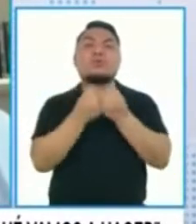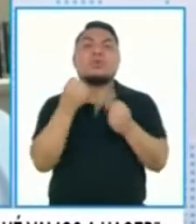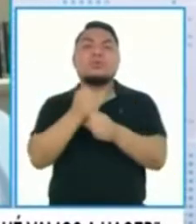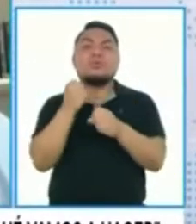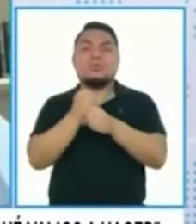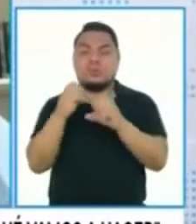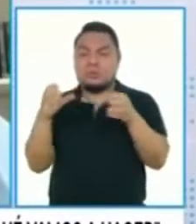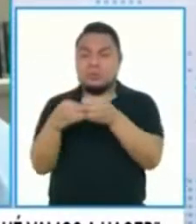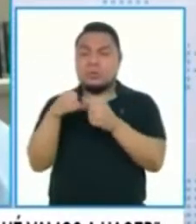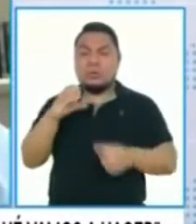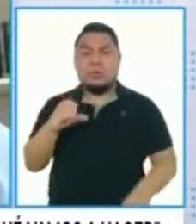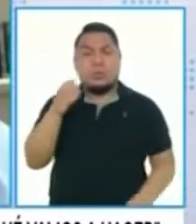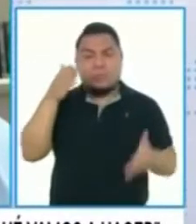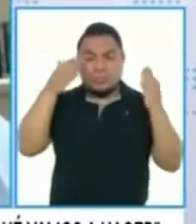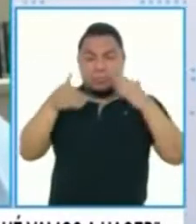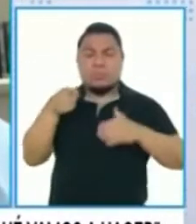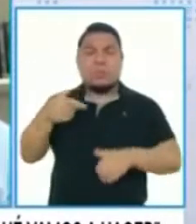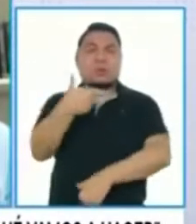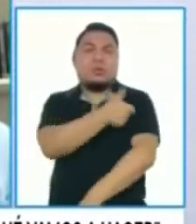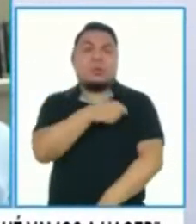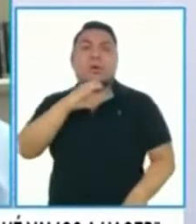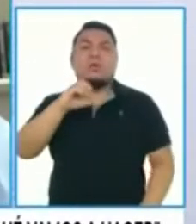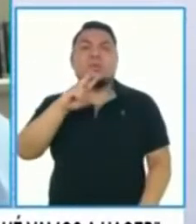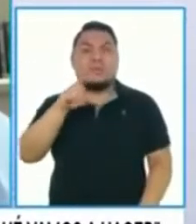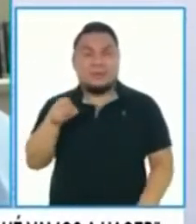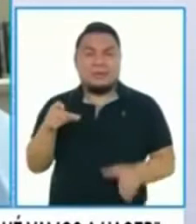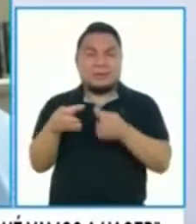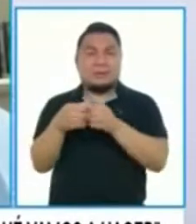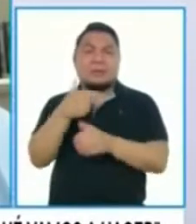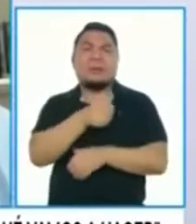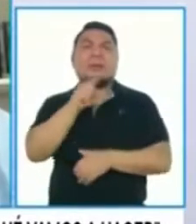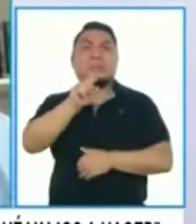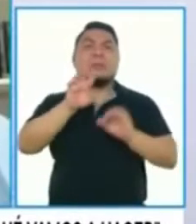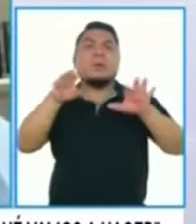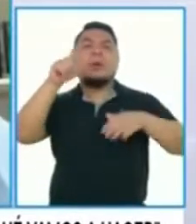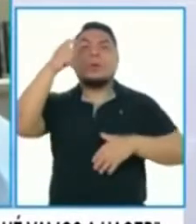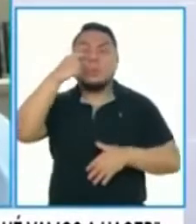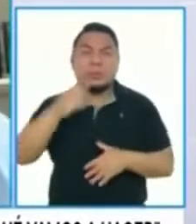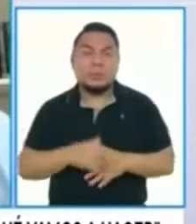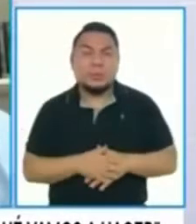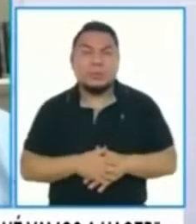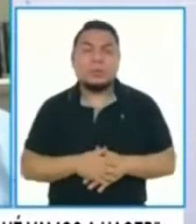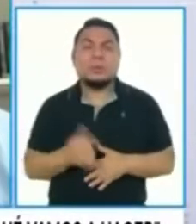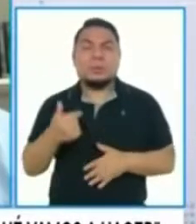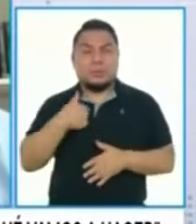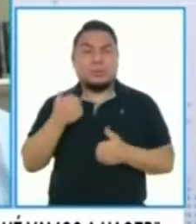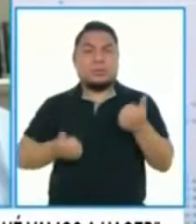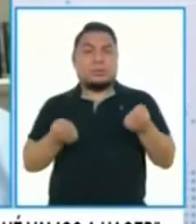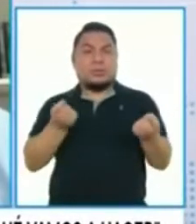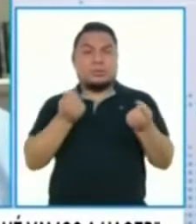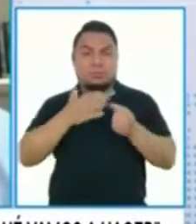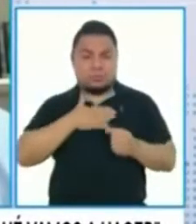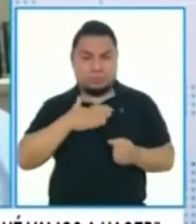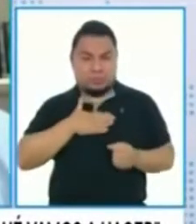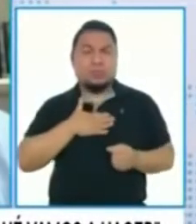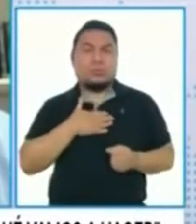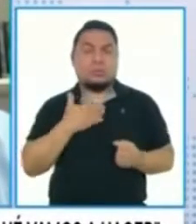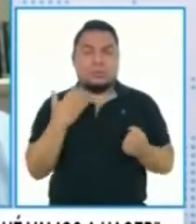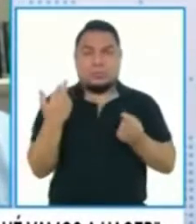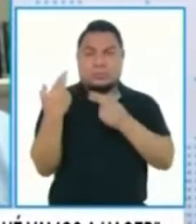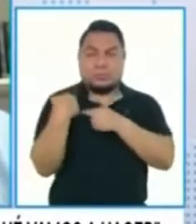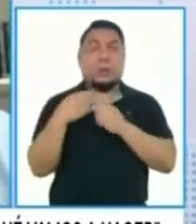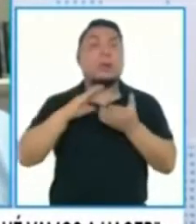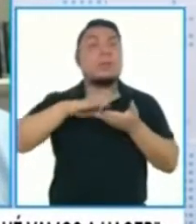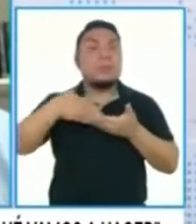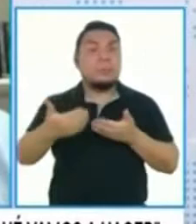trabajo multisectorial para lograr la vacuna el 19 de junio, presidido por el que habla. Luego,